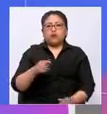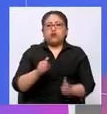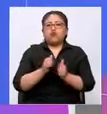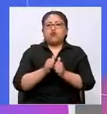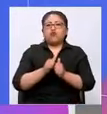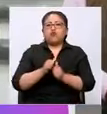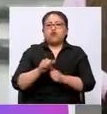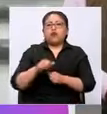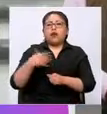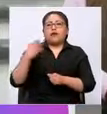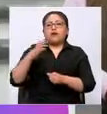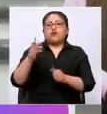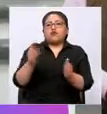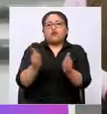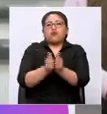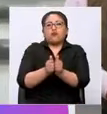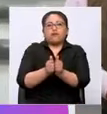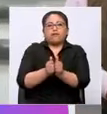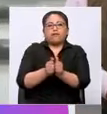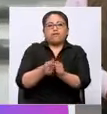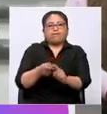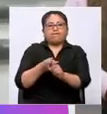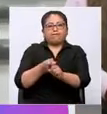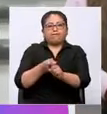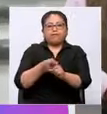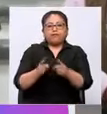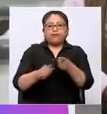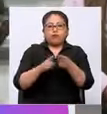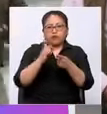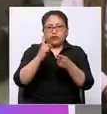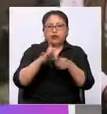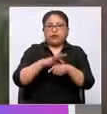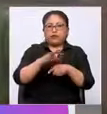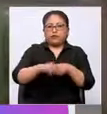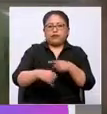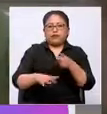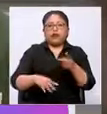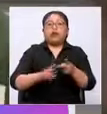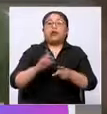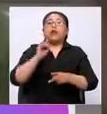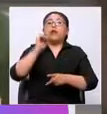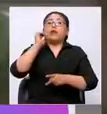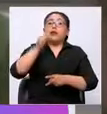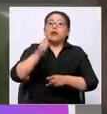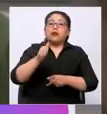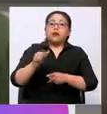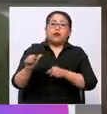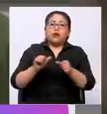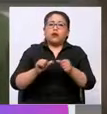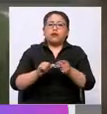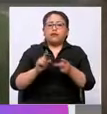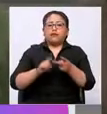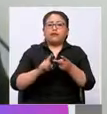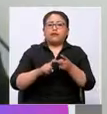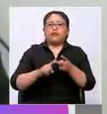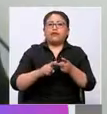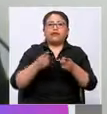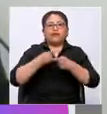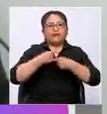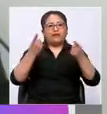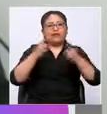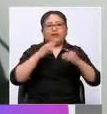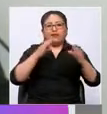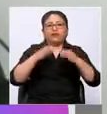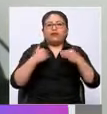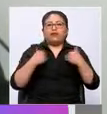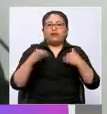Pijic, e inmediatamente al día siguiente conocimos ya una comunicación oficial igualmente, en la cual se hace saber